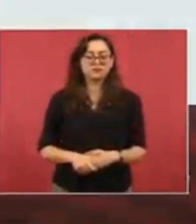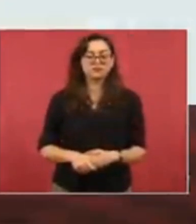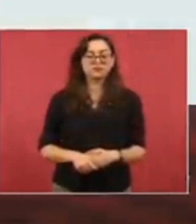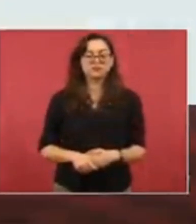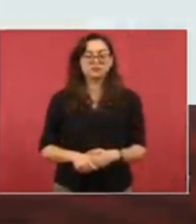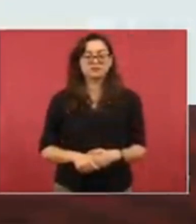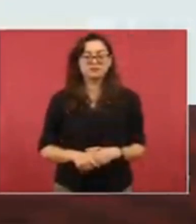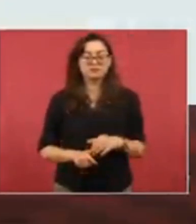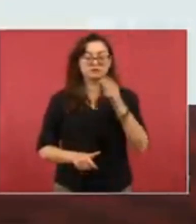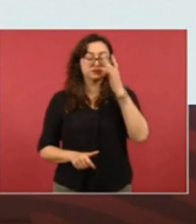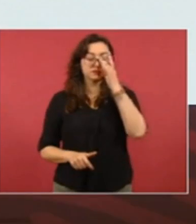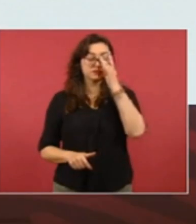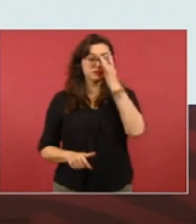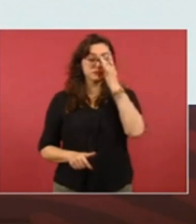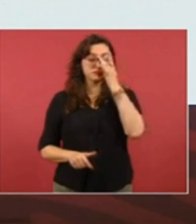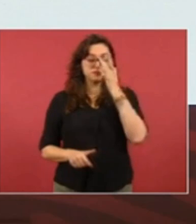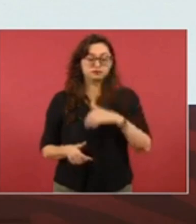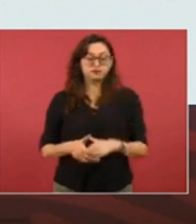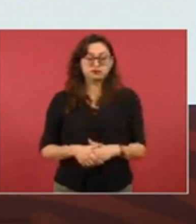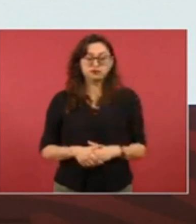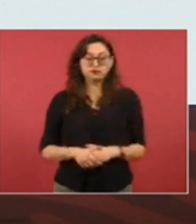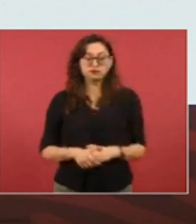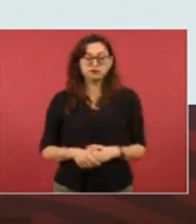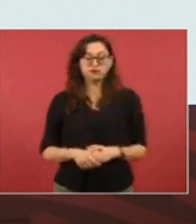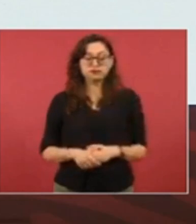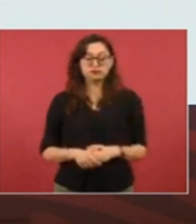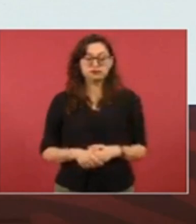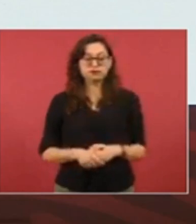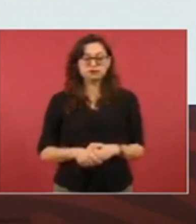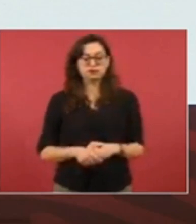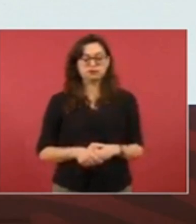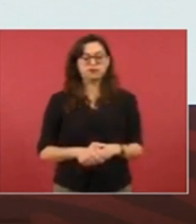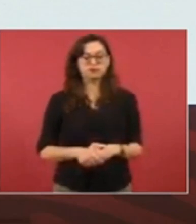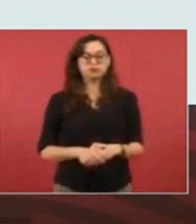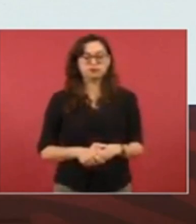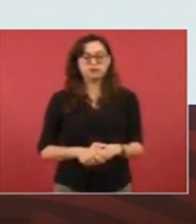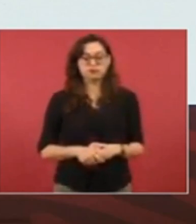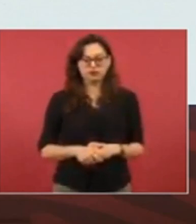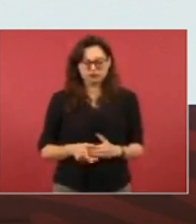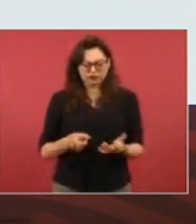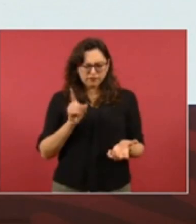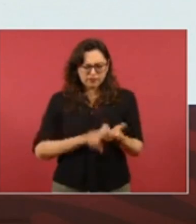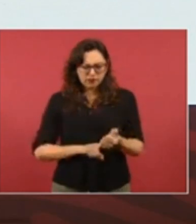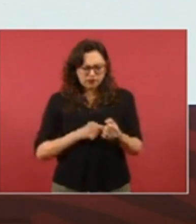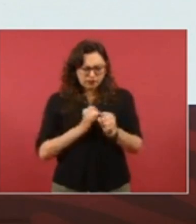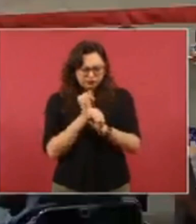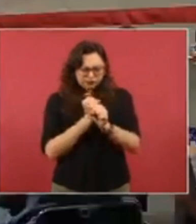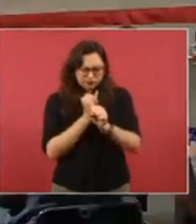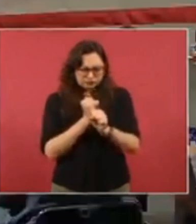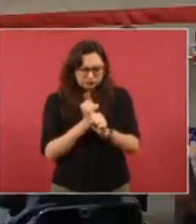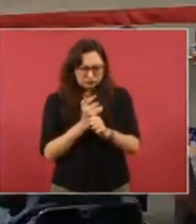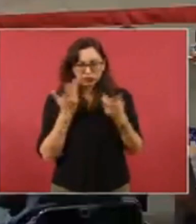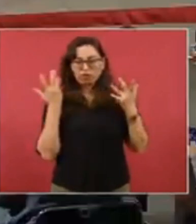le encontraron de que convivía con